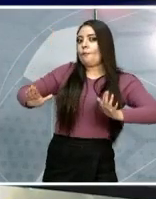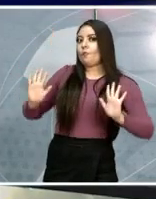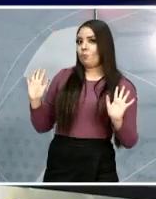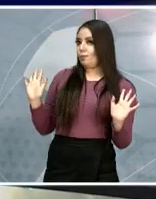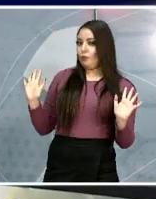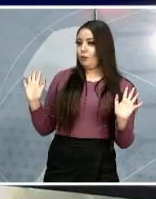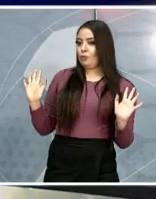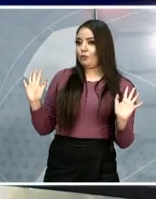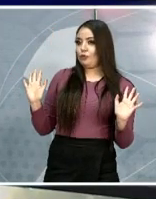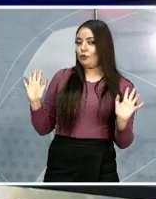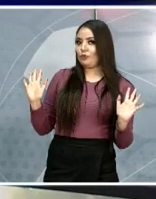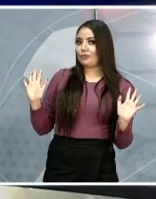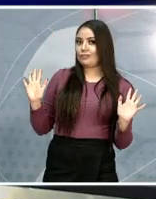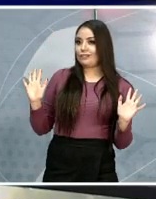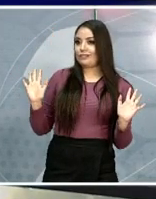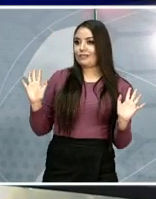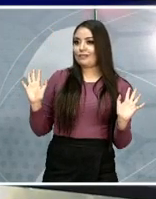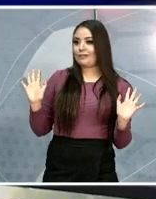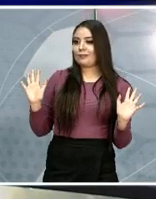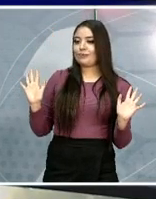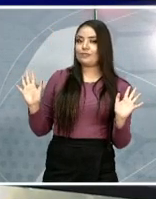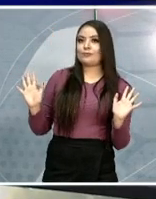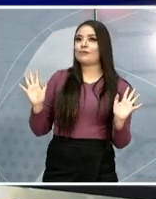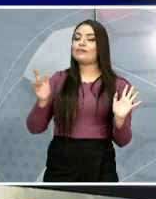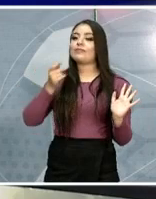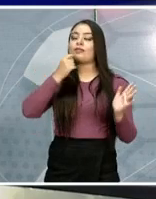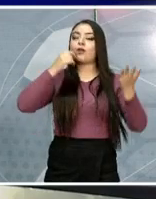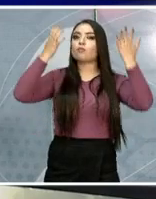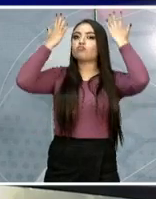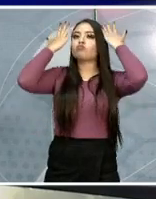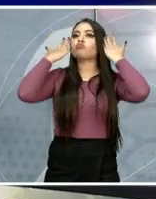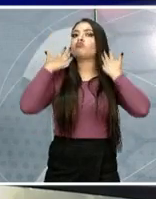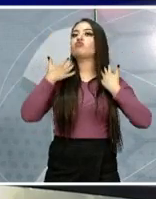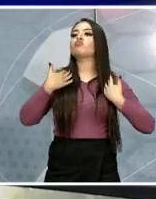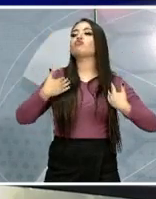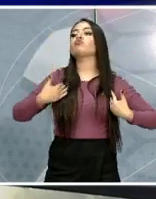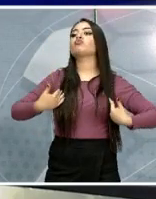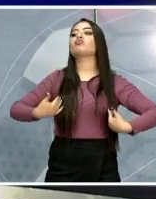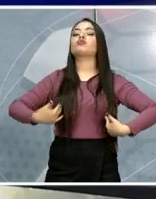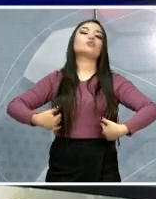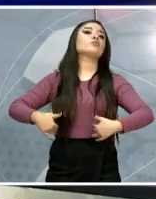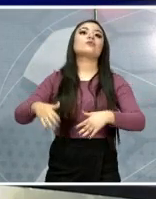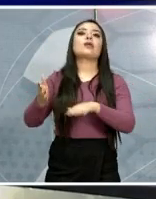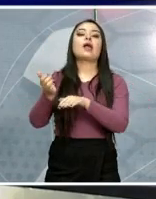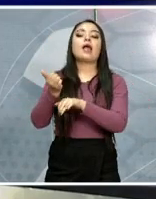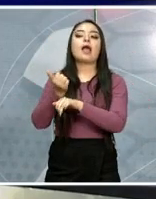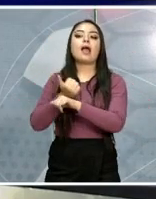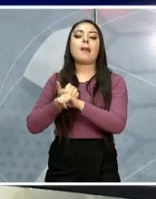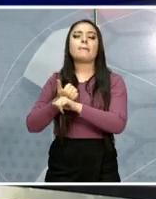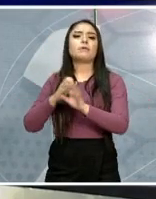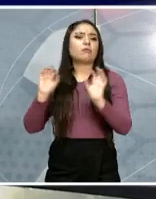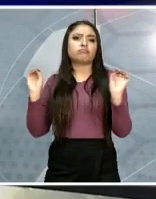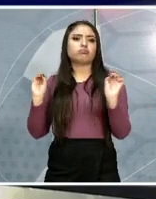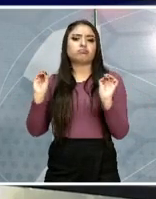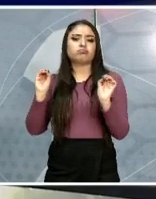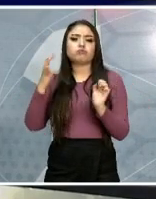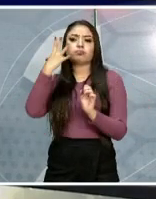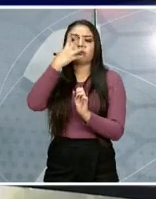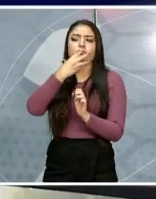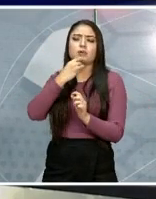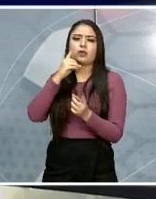rubias. Es decir, la belleza la puedes encontrar en cualquier sentido,